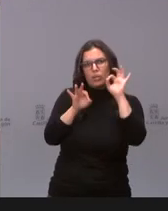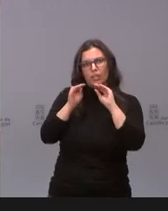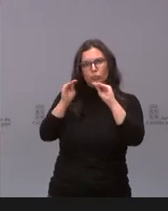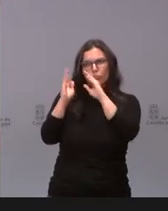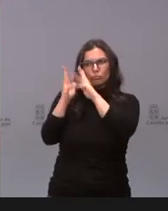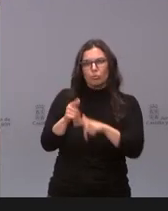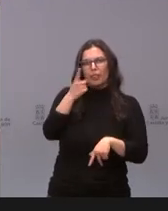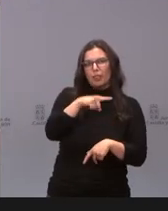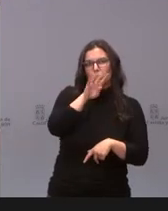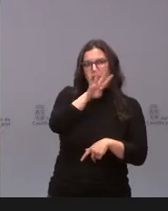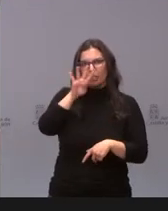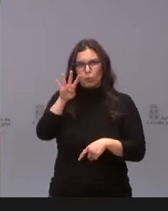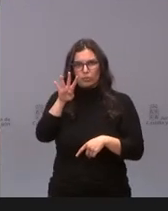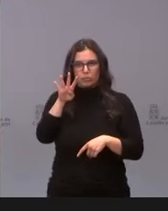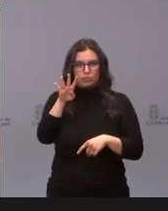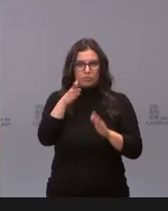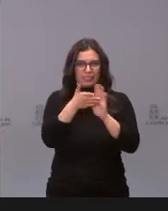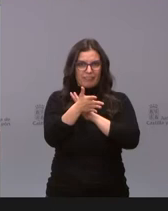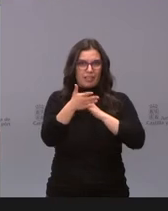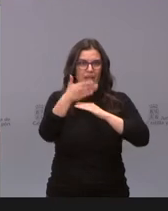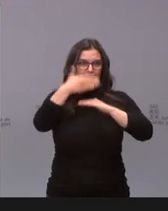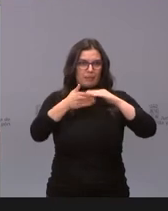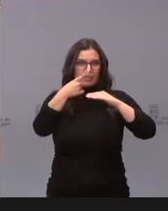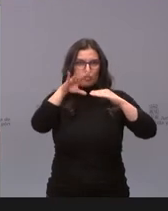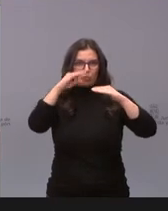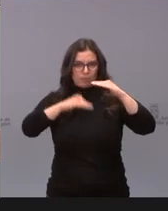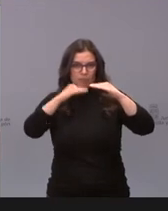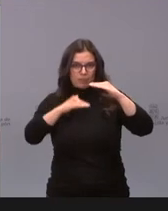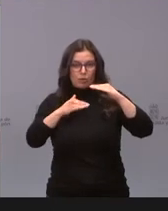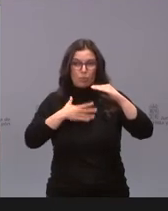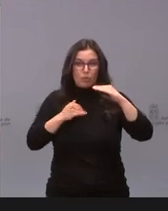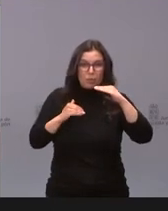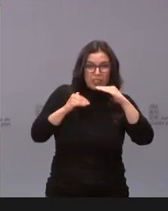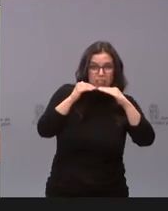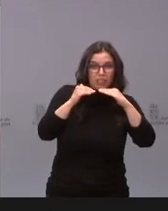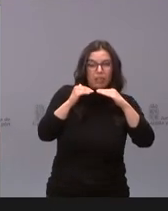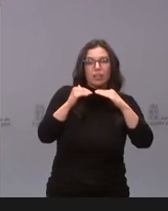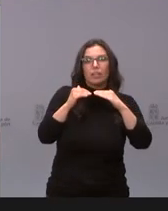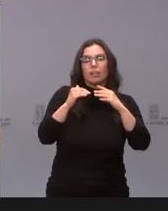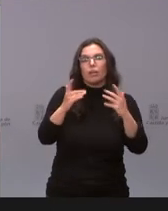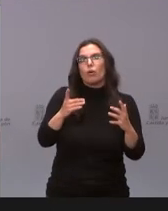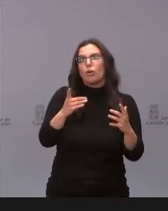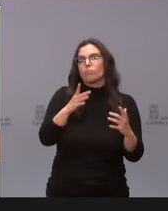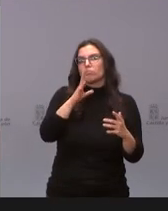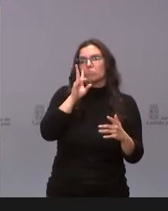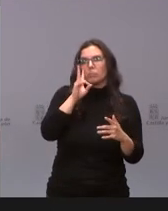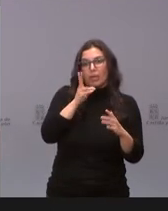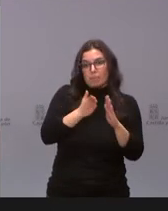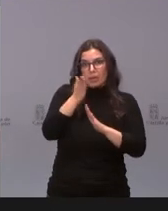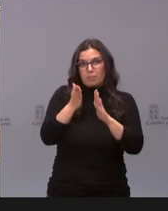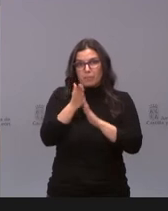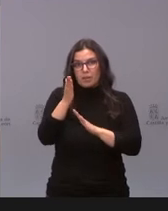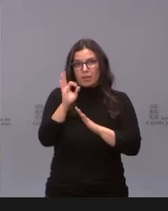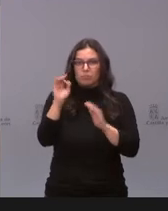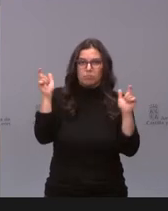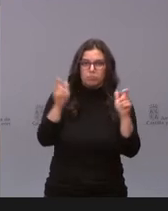144. Sí que entiendo que es porque está muy próximo, aunque sí que es cierto que por lo que vi la tendencia era decreciente.